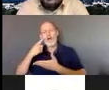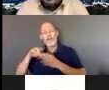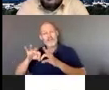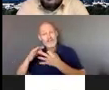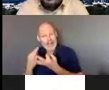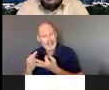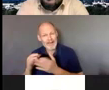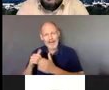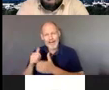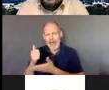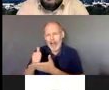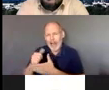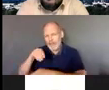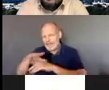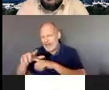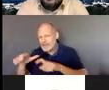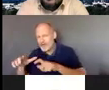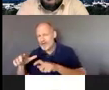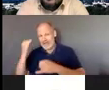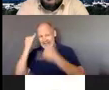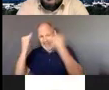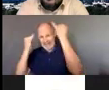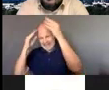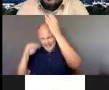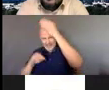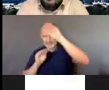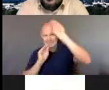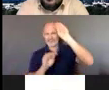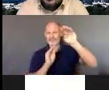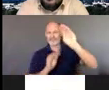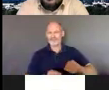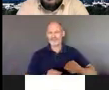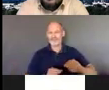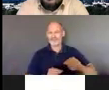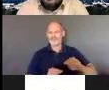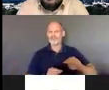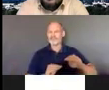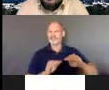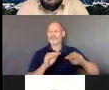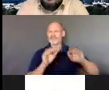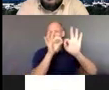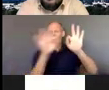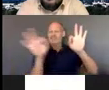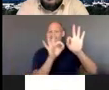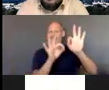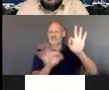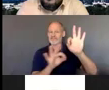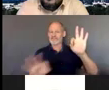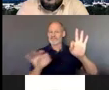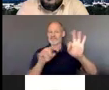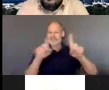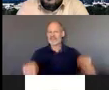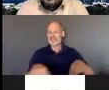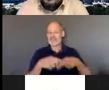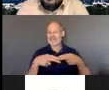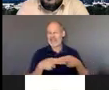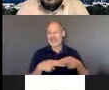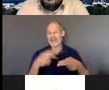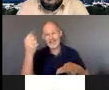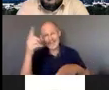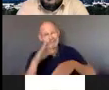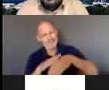del periodo de aprendizaje y de distancia porque esto es muy generalizado lo reconocemos porque no tenemos mucho tiempo